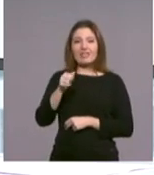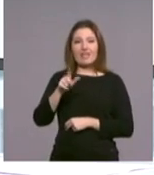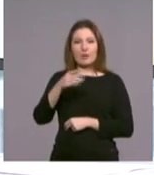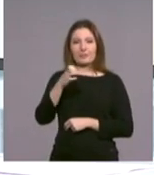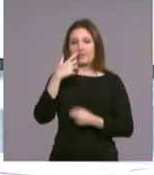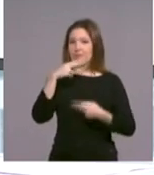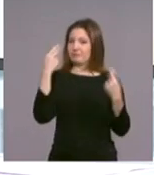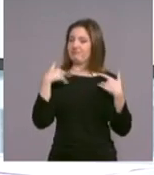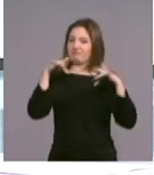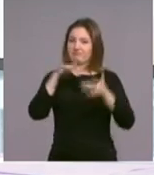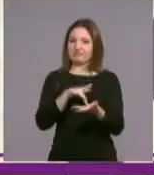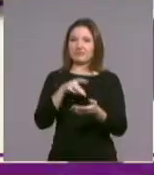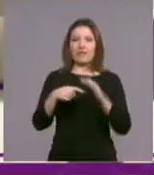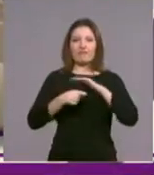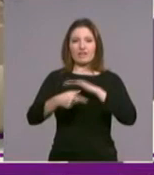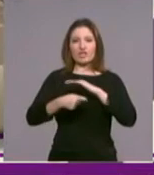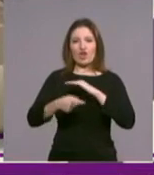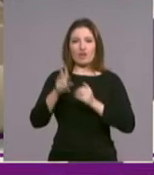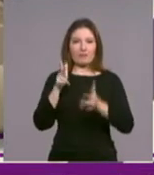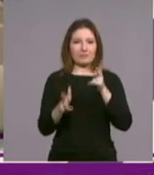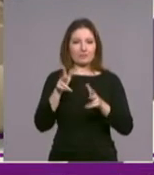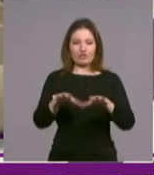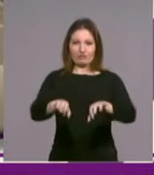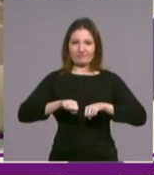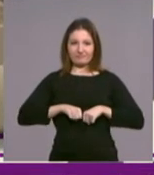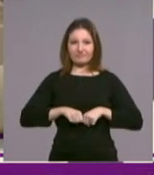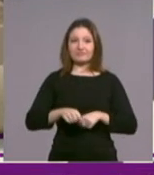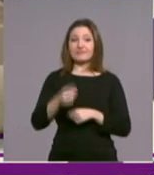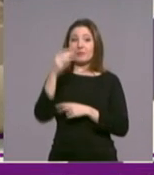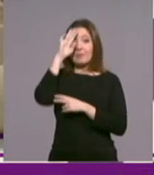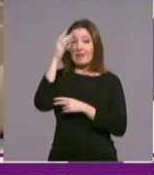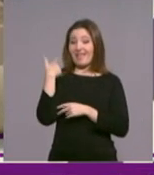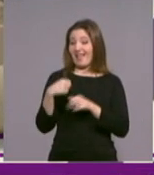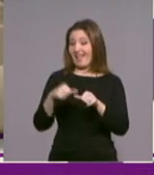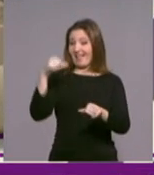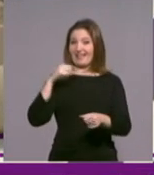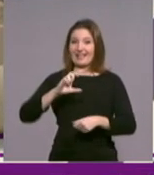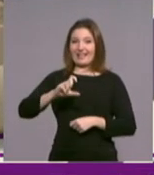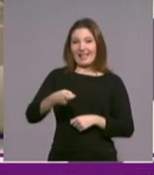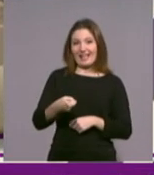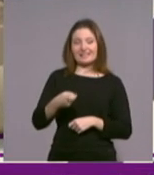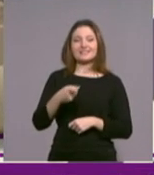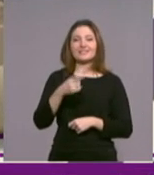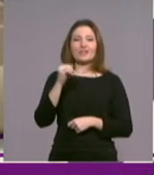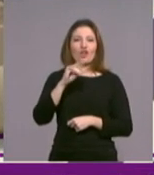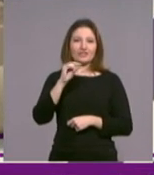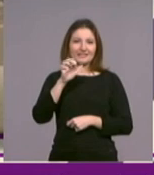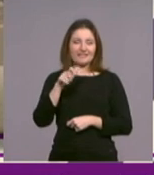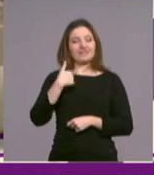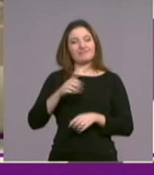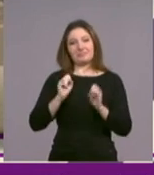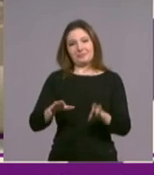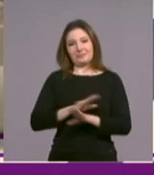diócesis de Vitoria. El Papa Francisco ha aceptado la renuncia al gobierno pastoral de esta diócesis por Monseñor Miguel José Asurmendio, obispo de Vitoria,